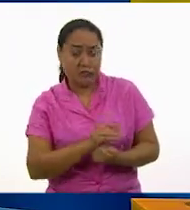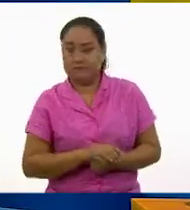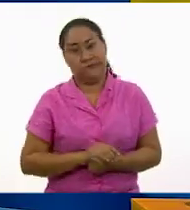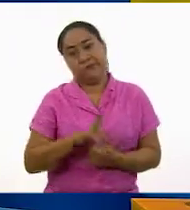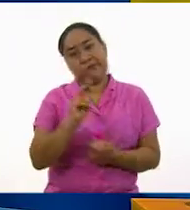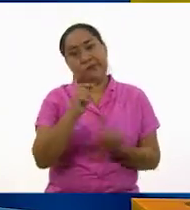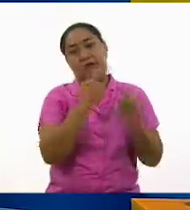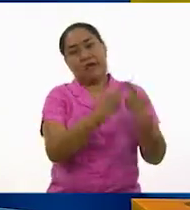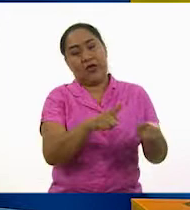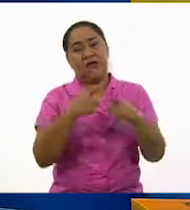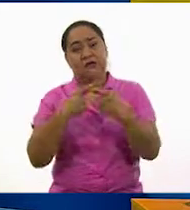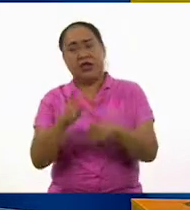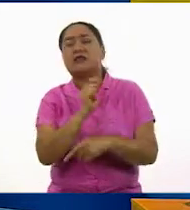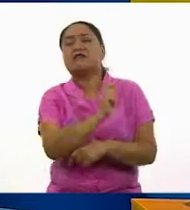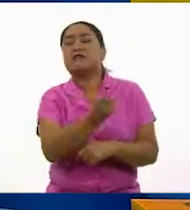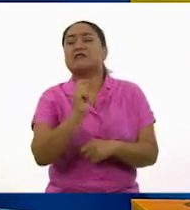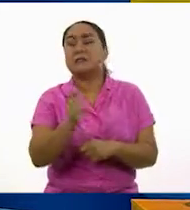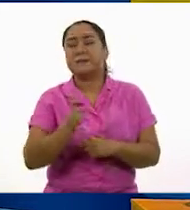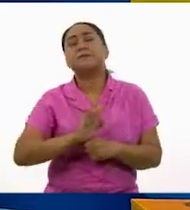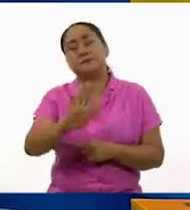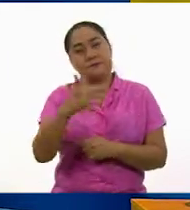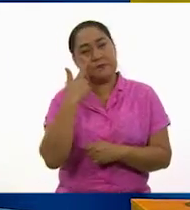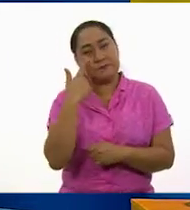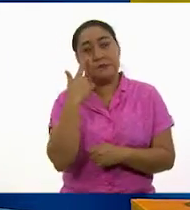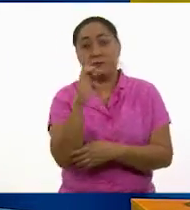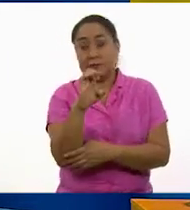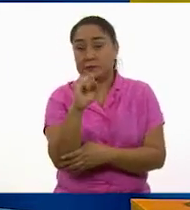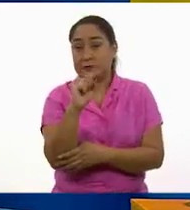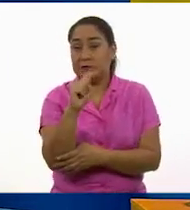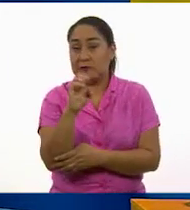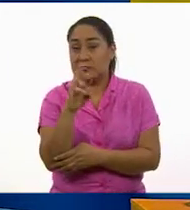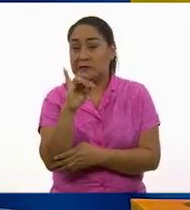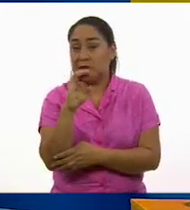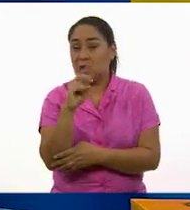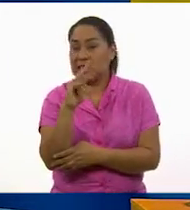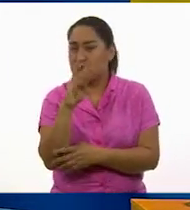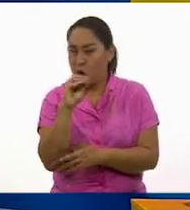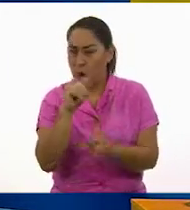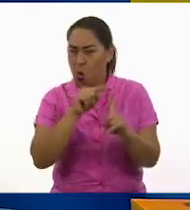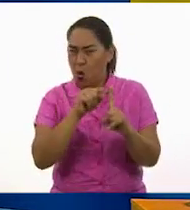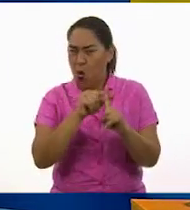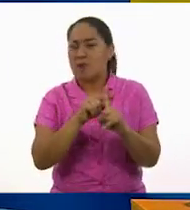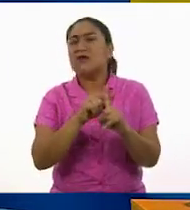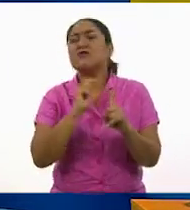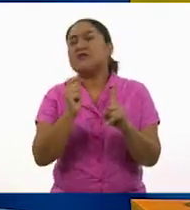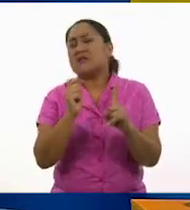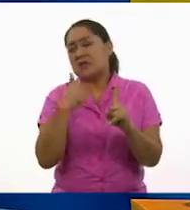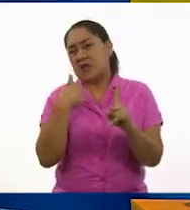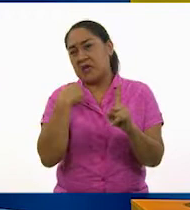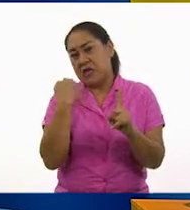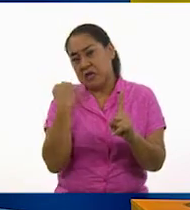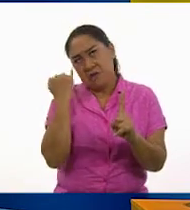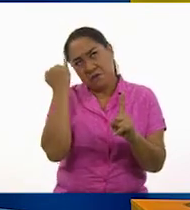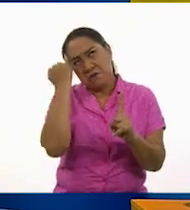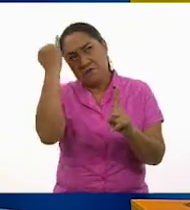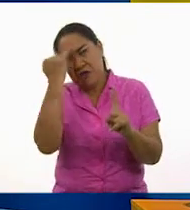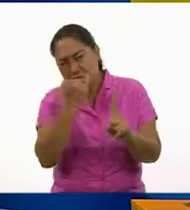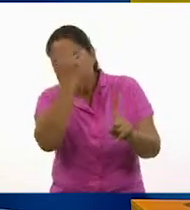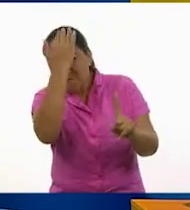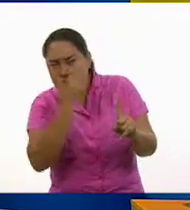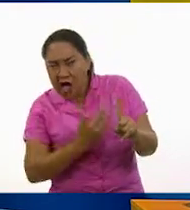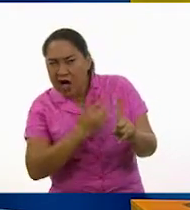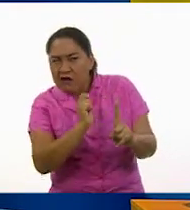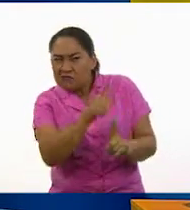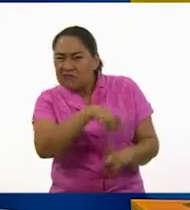Mira, un estereotipo es una imagen común para muchas personas. No es